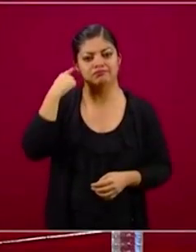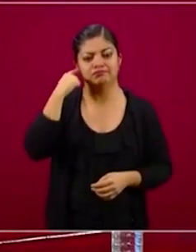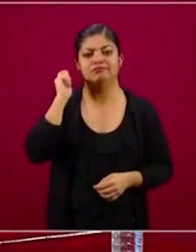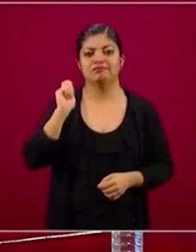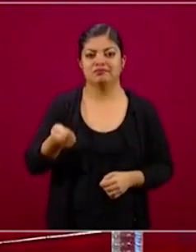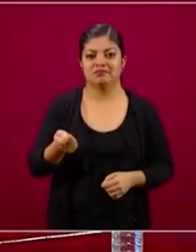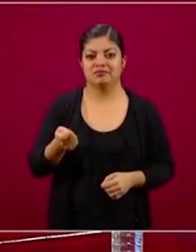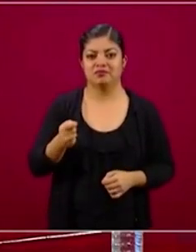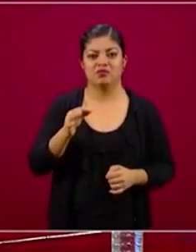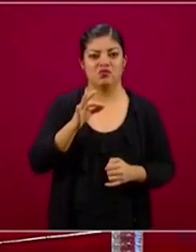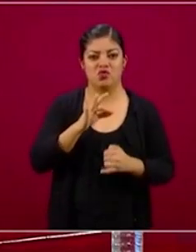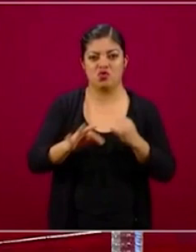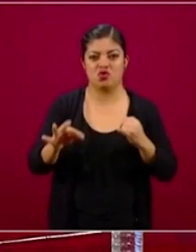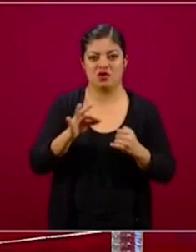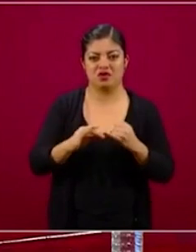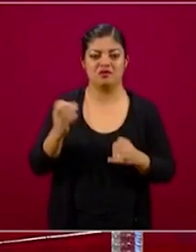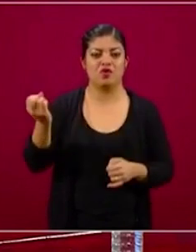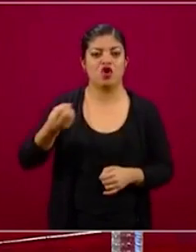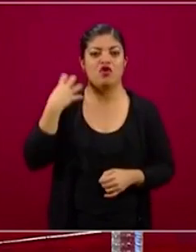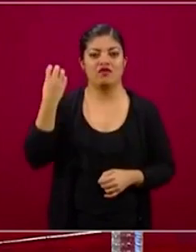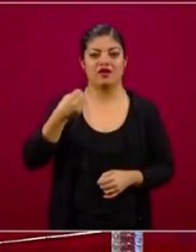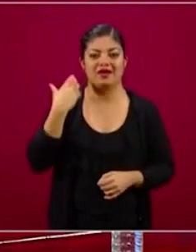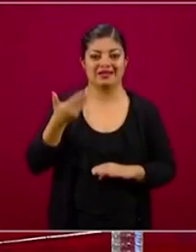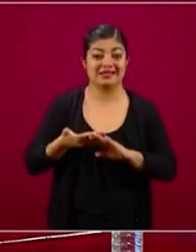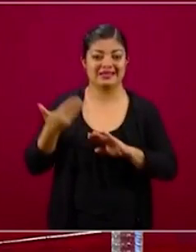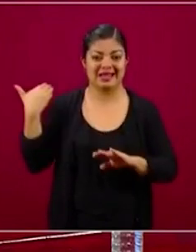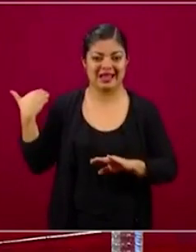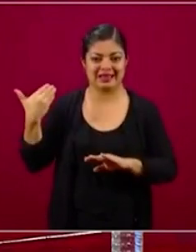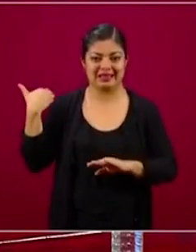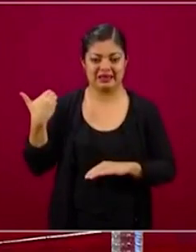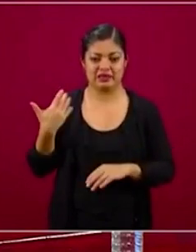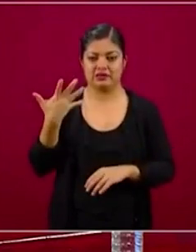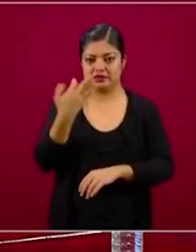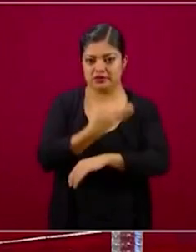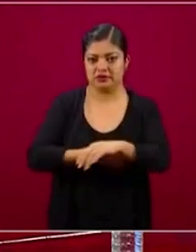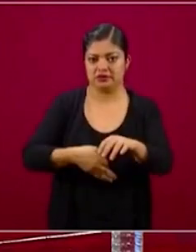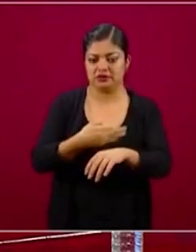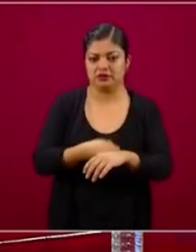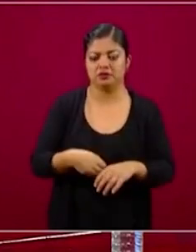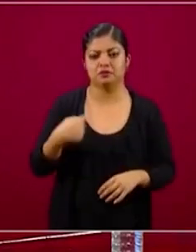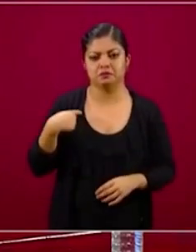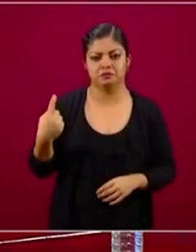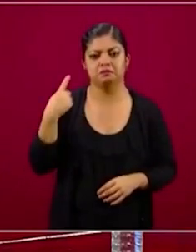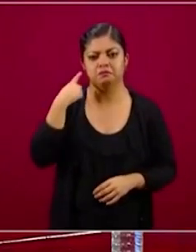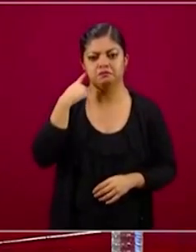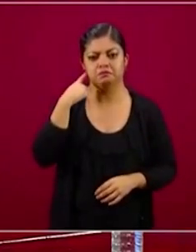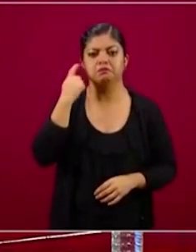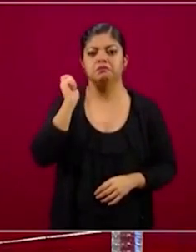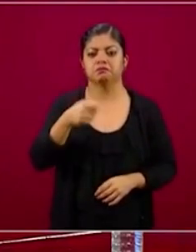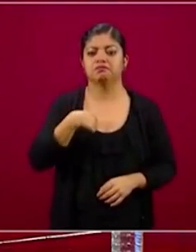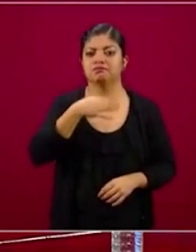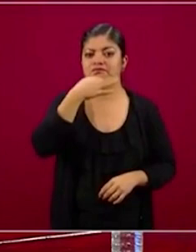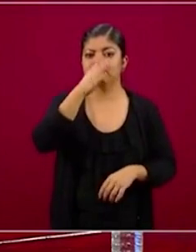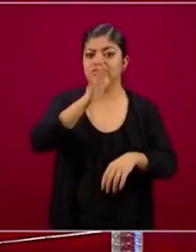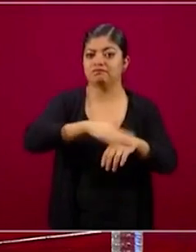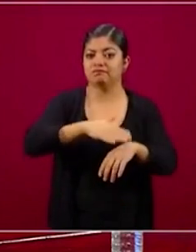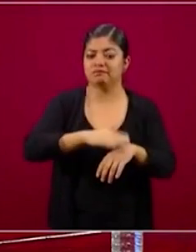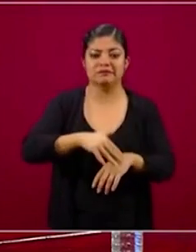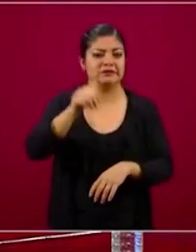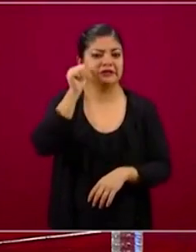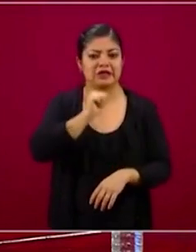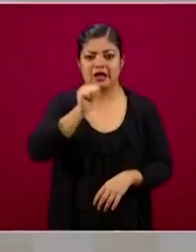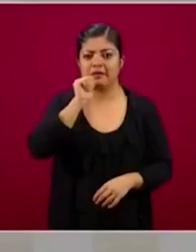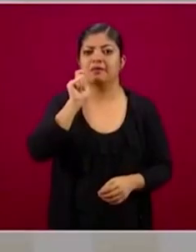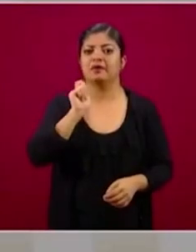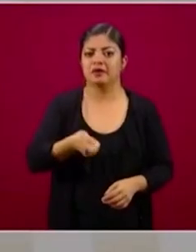final de la conferencia previa y estos anuncios que yo he puesto en todas y